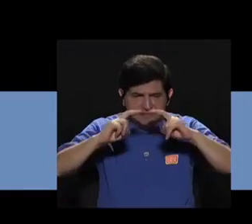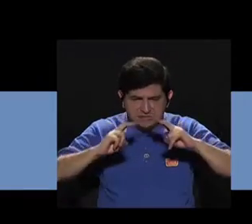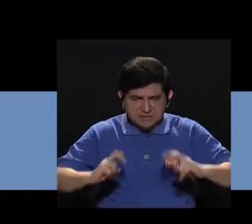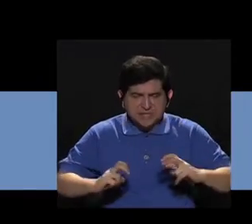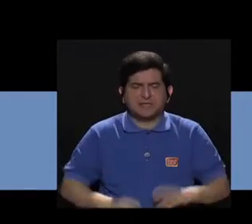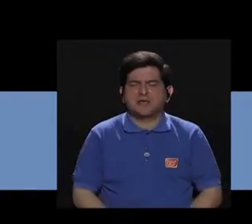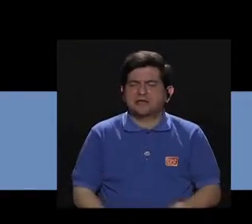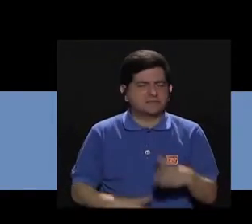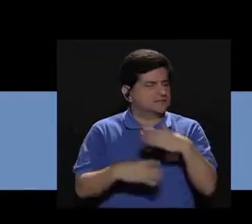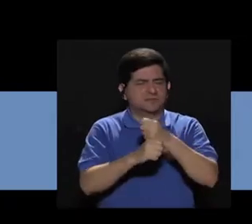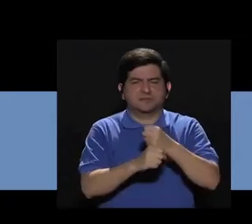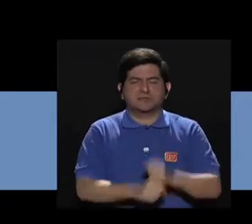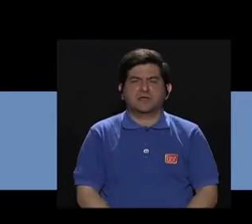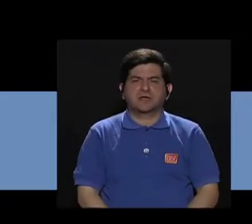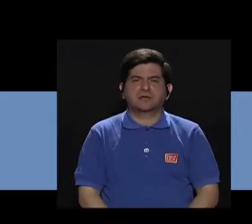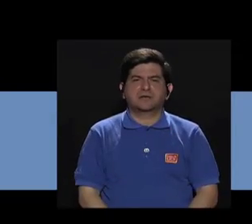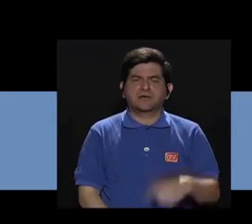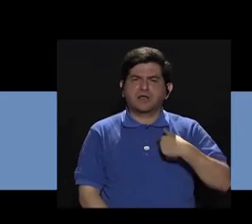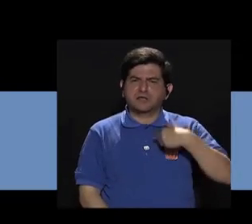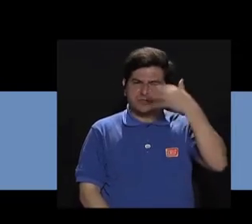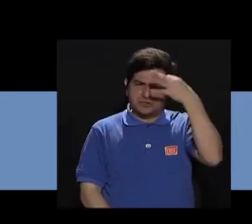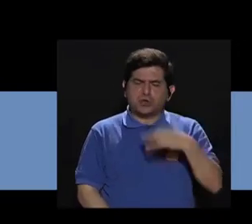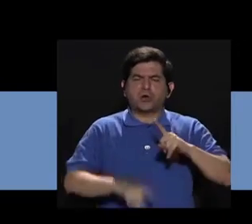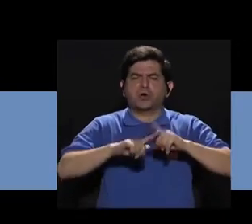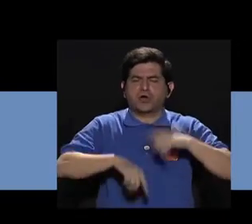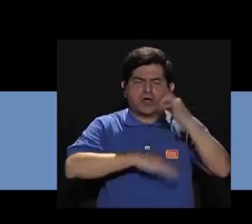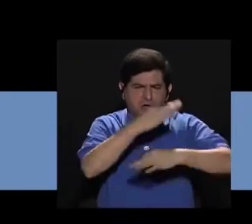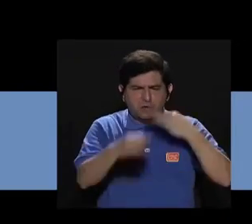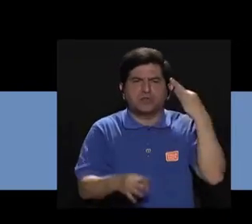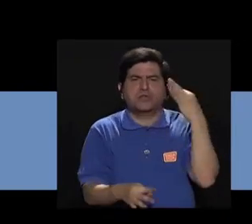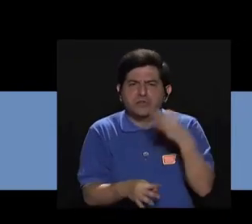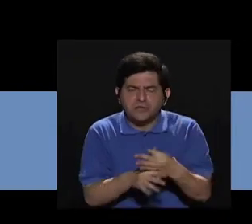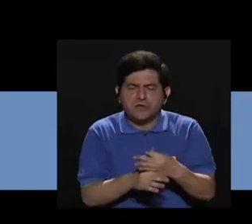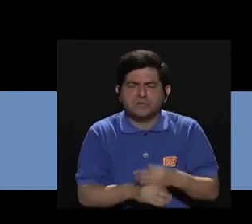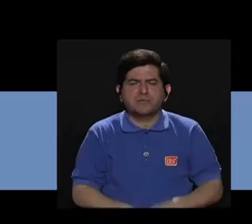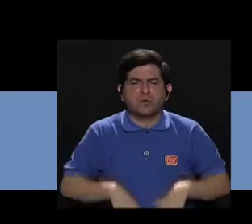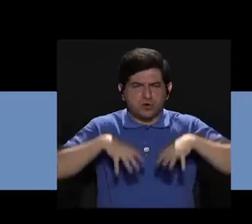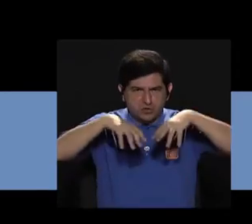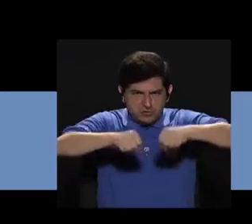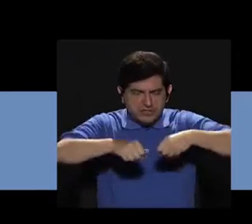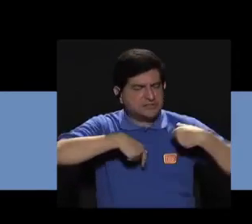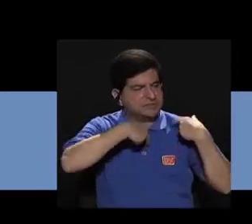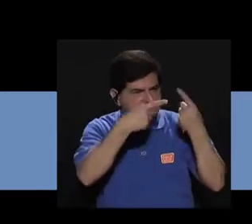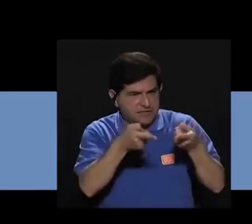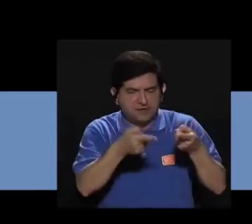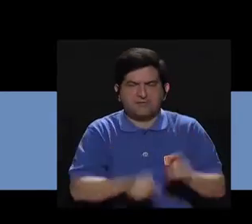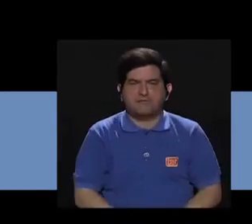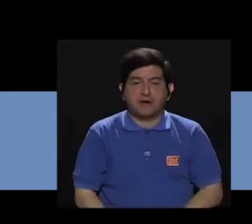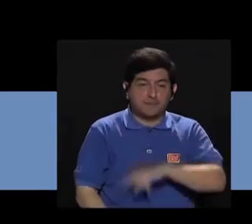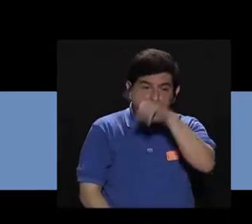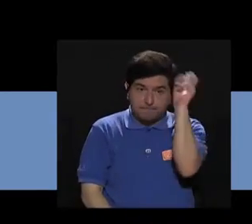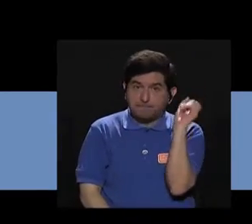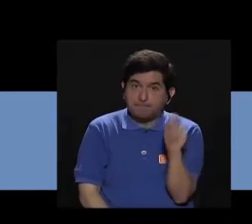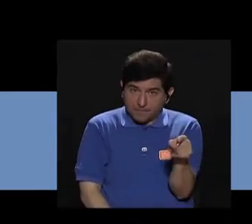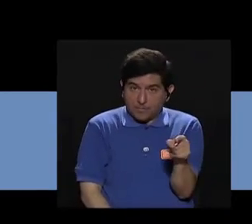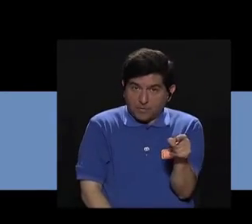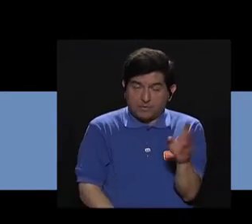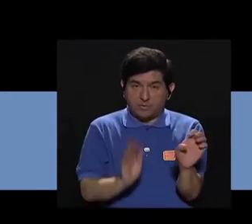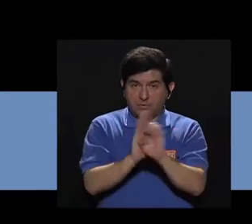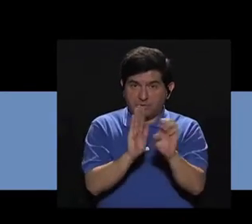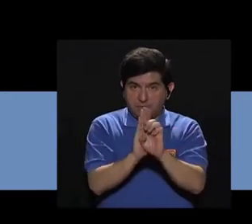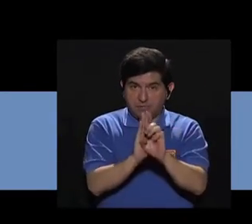exámenes que se han dejado de hacer. Bueno, pienso que dependiendo del tipo de consulta en la que va, tiene que